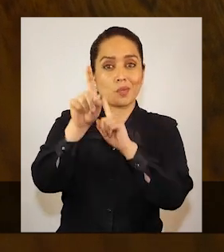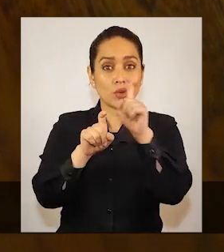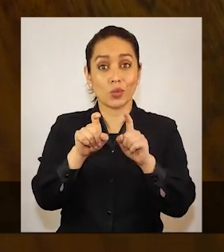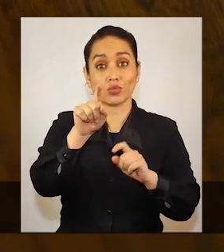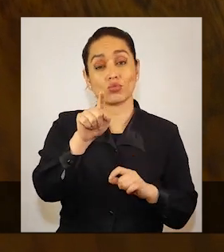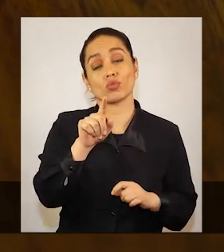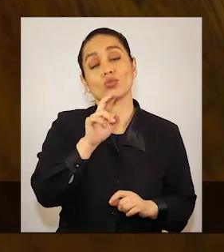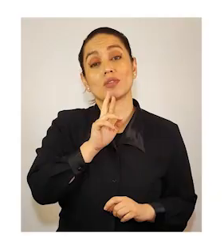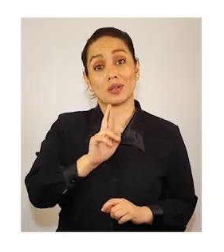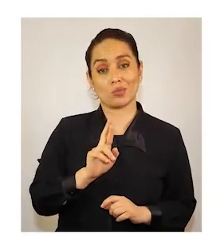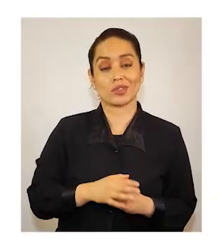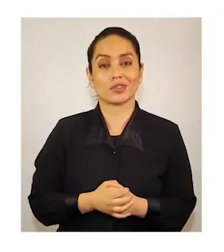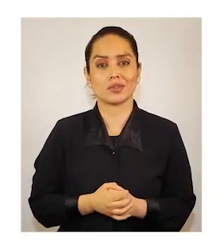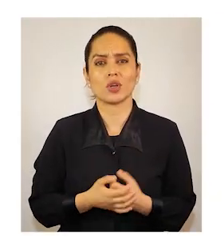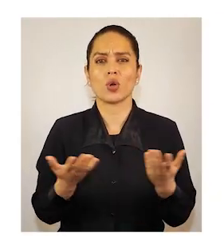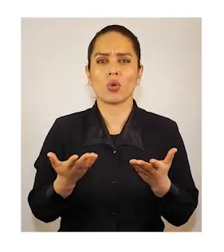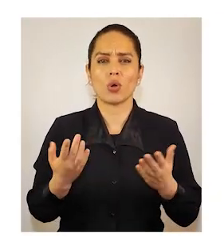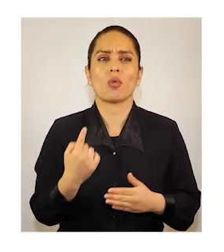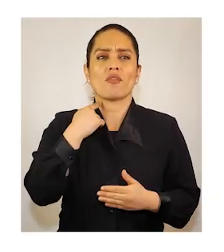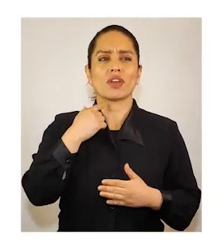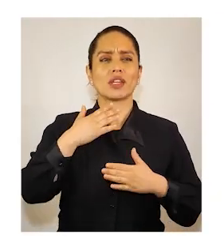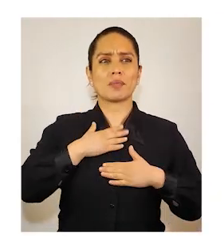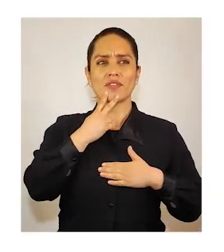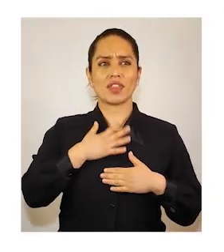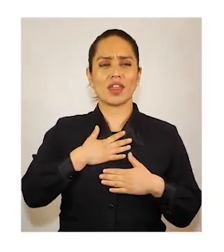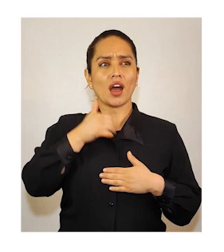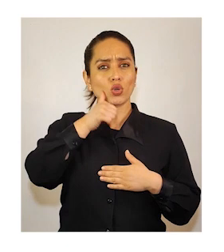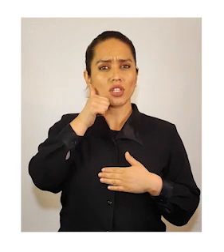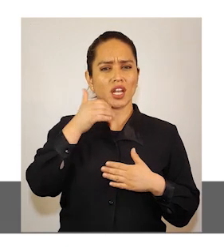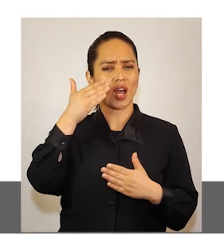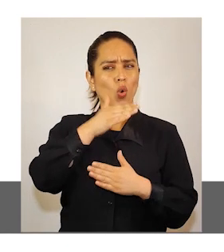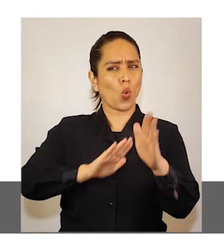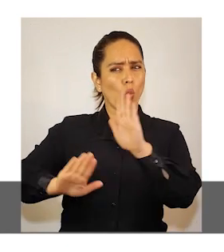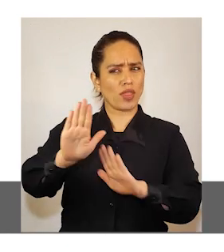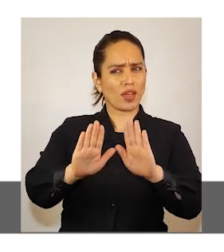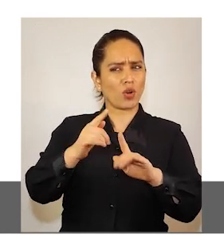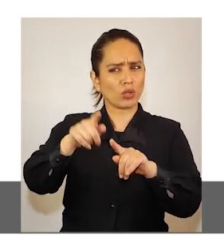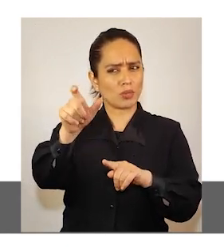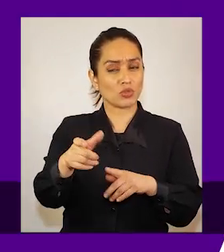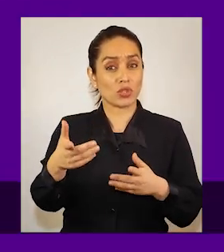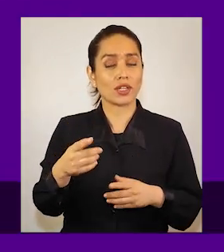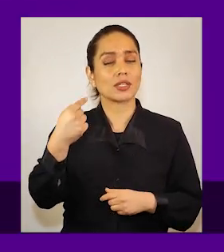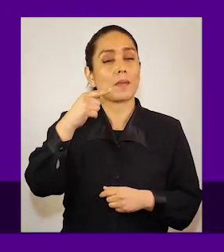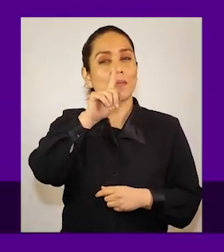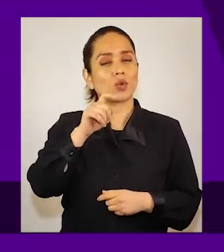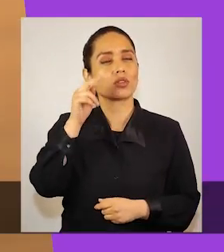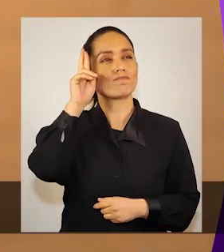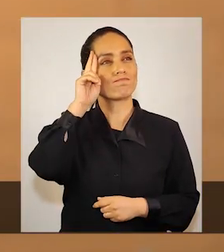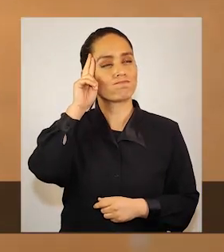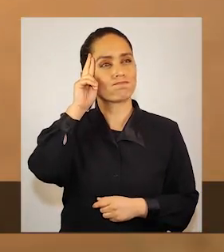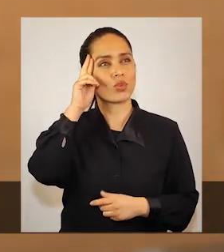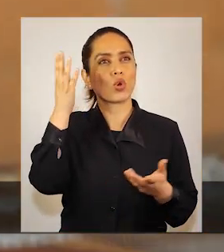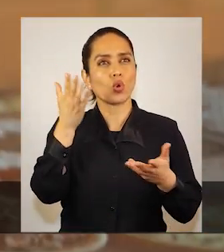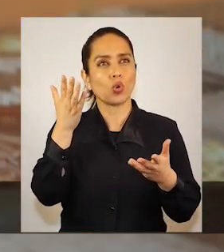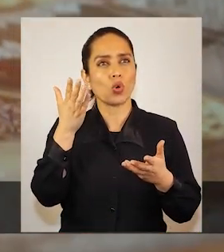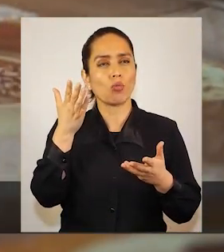y tus respuestas. ¿Cómo afecta el cuidado en mi vida cotidiana? Esta pregunta te permite reflexionar cómo